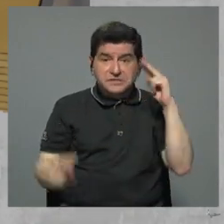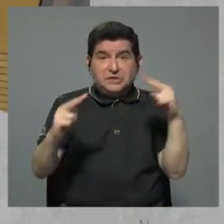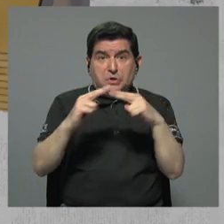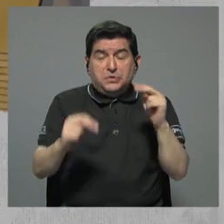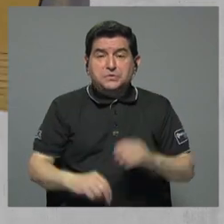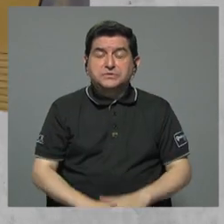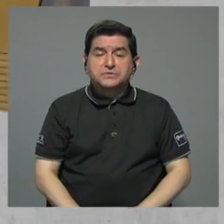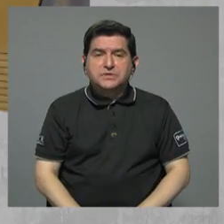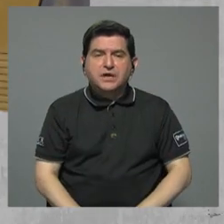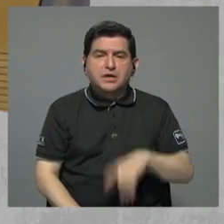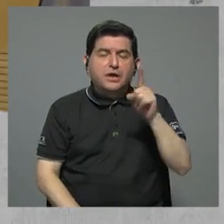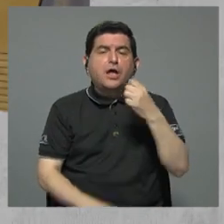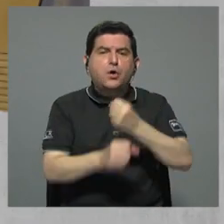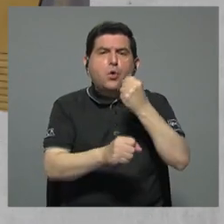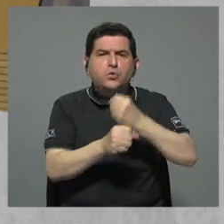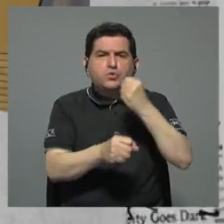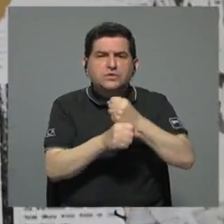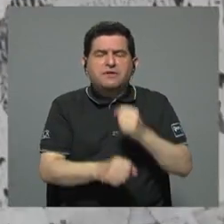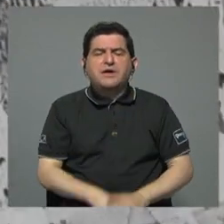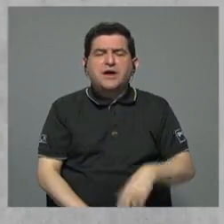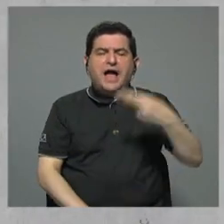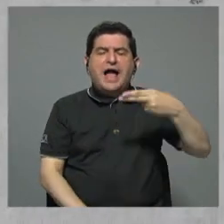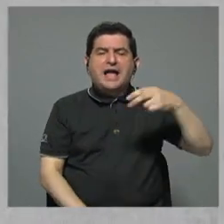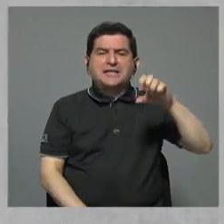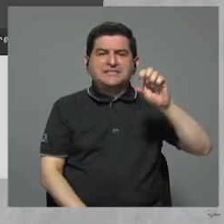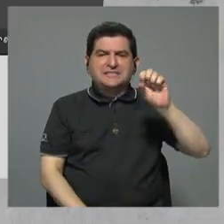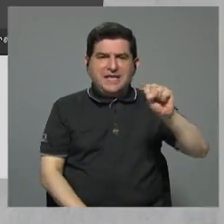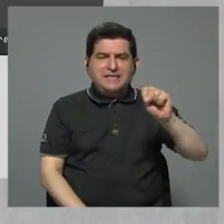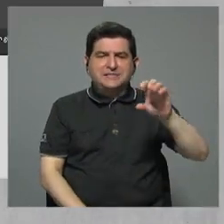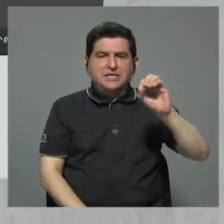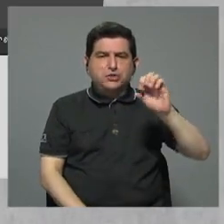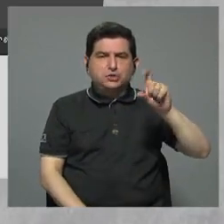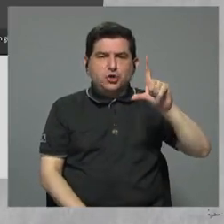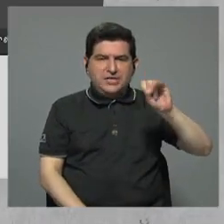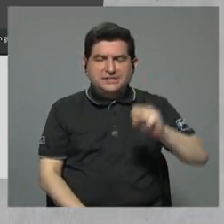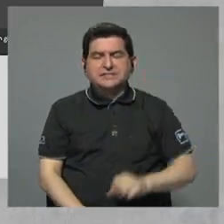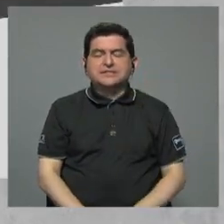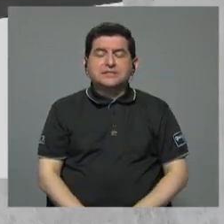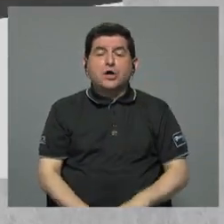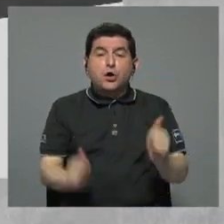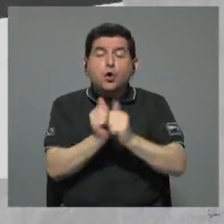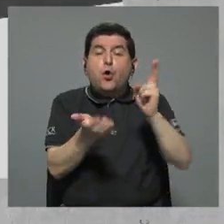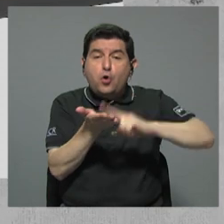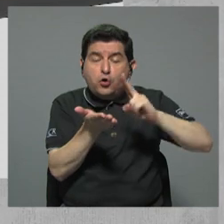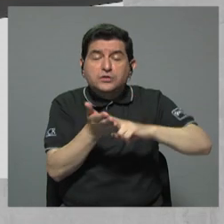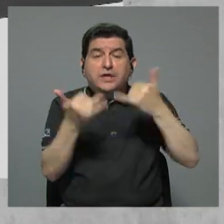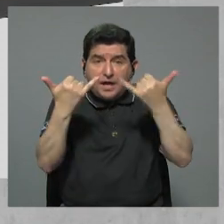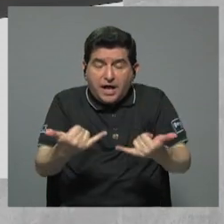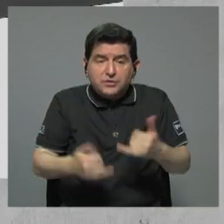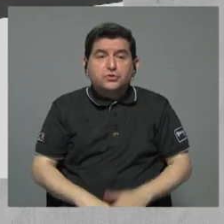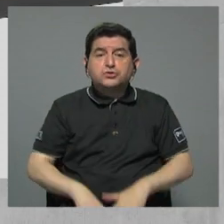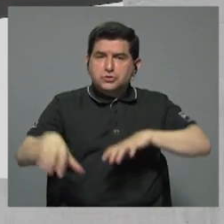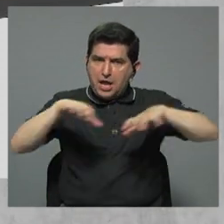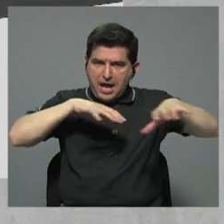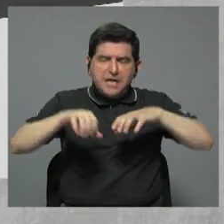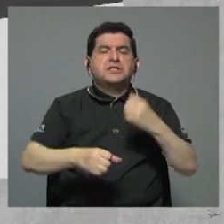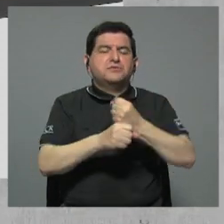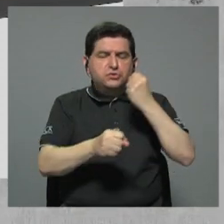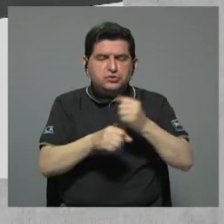dijo que conoció en Celdas, en un puesto en HS Solís. Todavía con contratos vigentes, MECO y HS Solís están activas